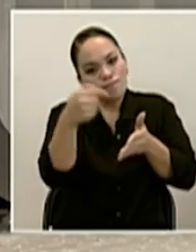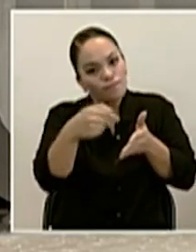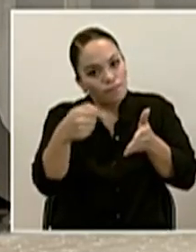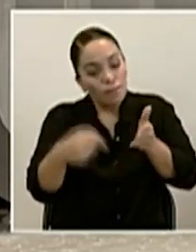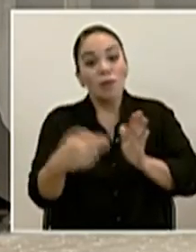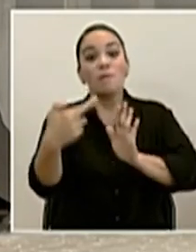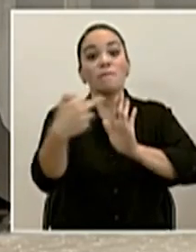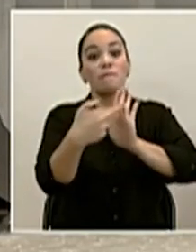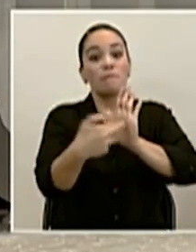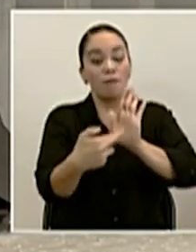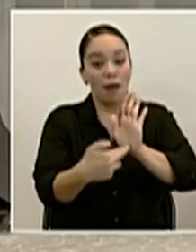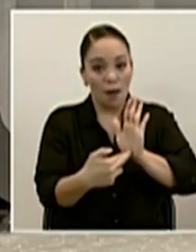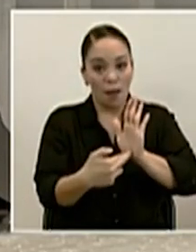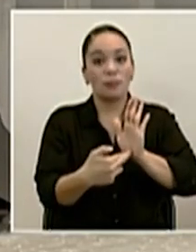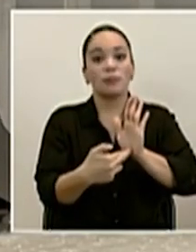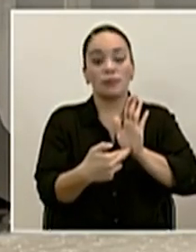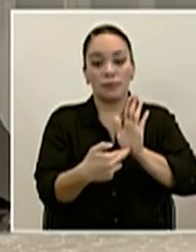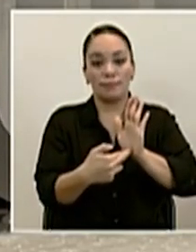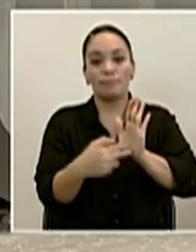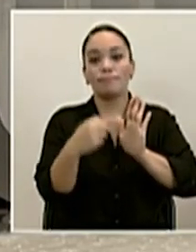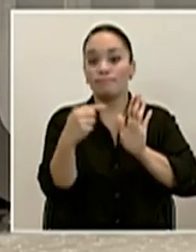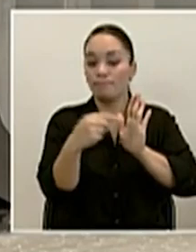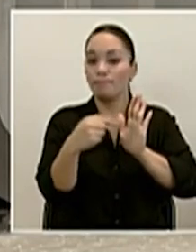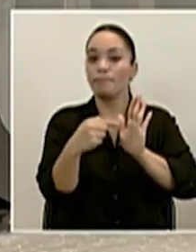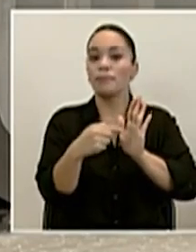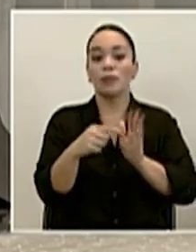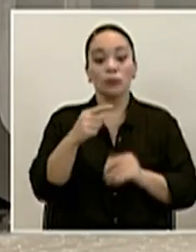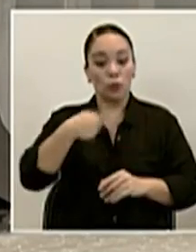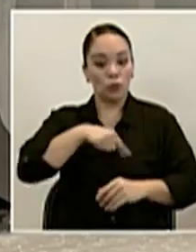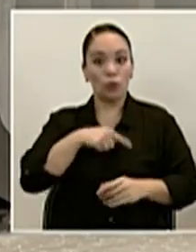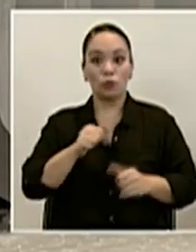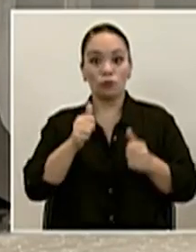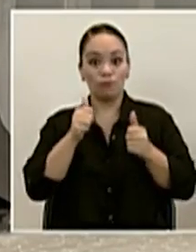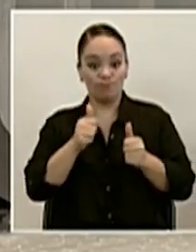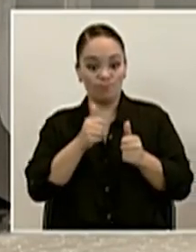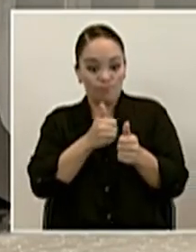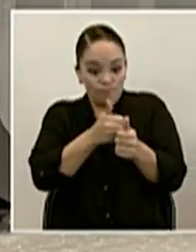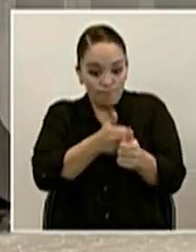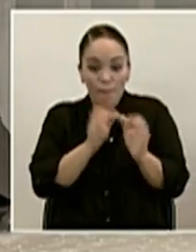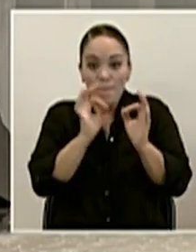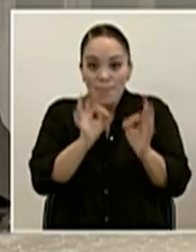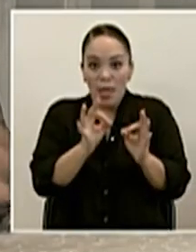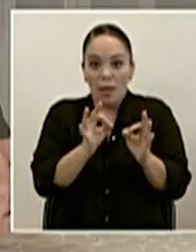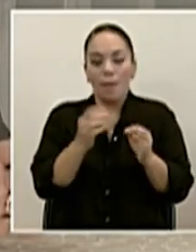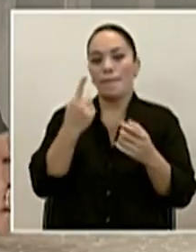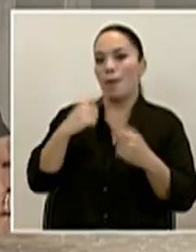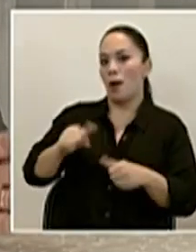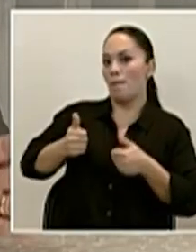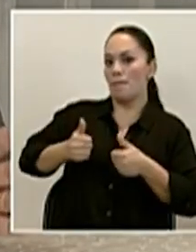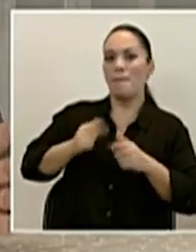reglas y disposiciones. Que si lo hacemos bien, queremos estar bien. si nos salimos de ese reglón,